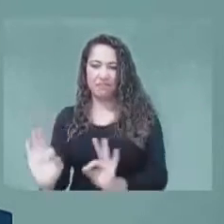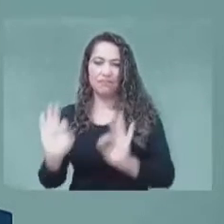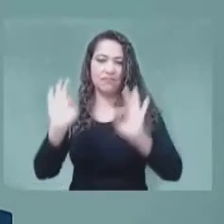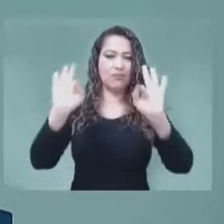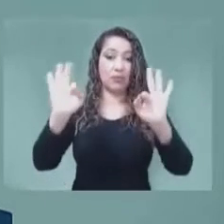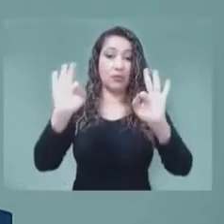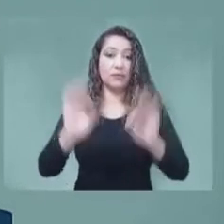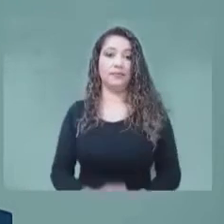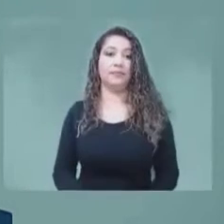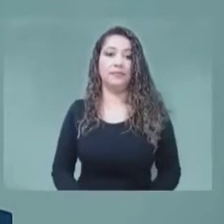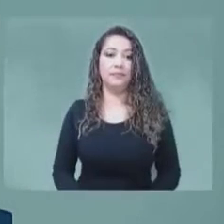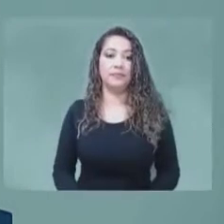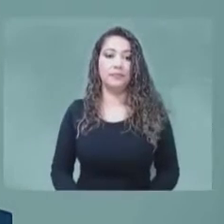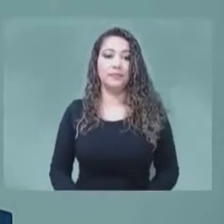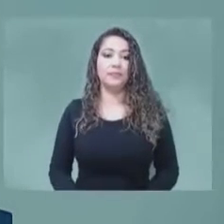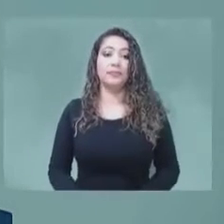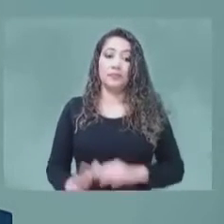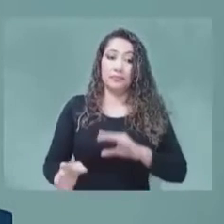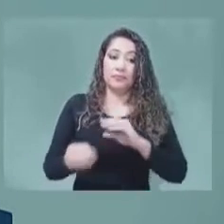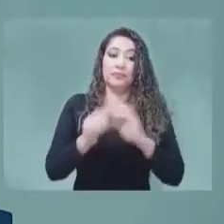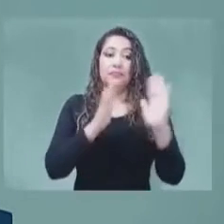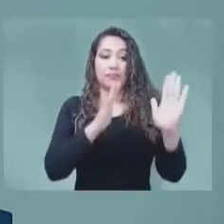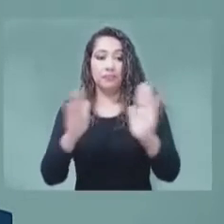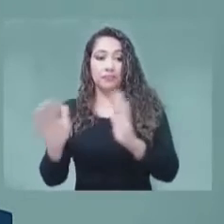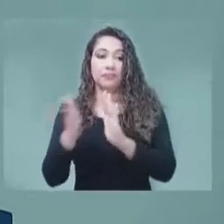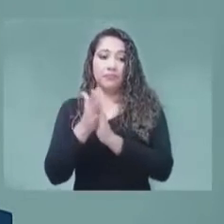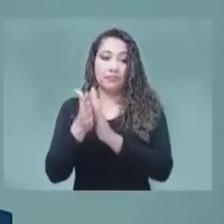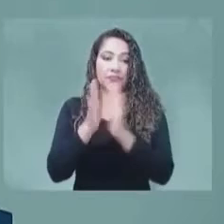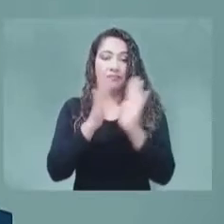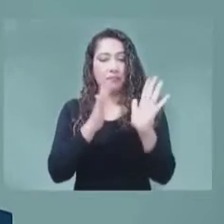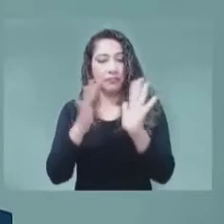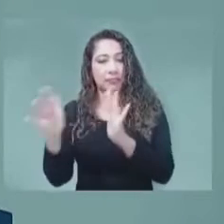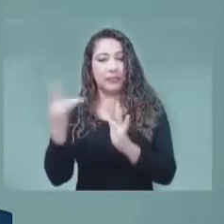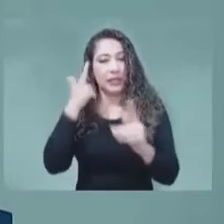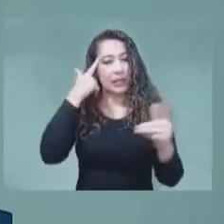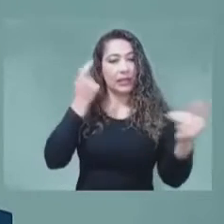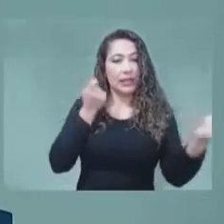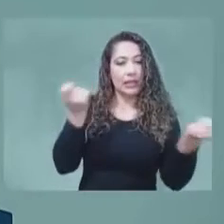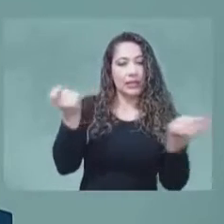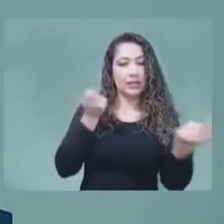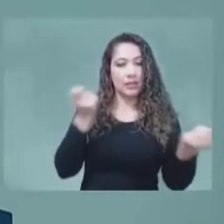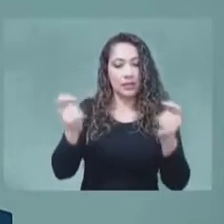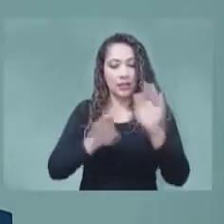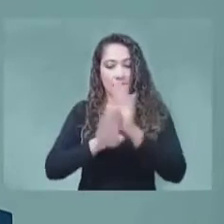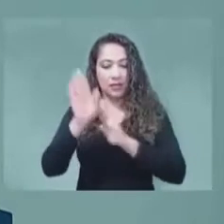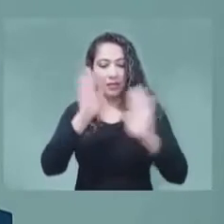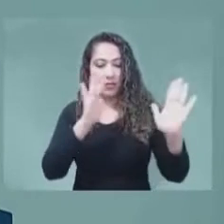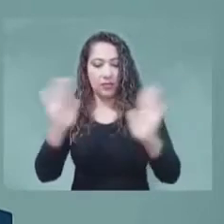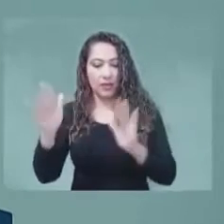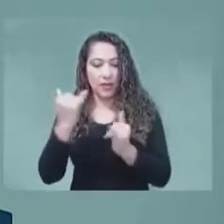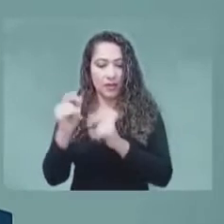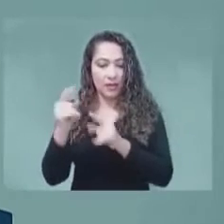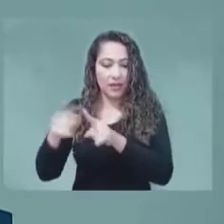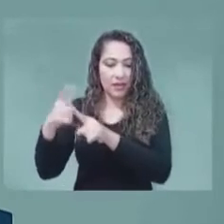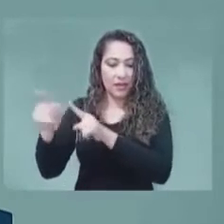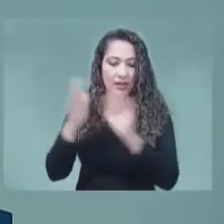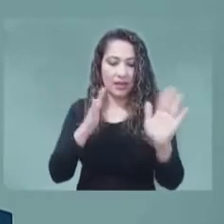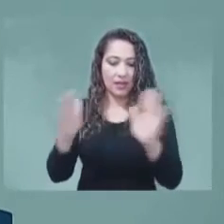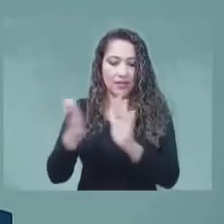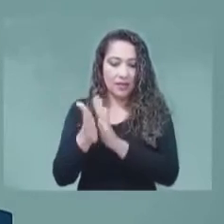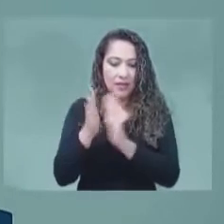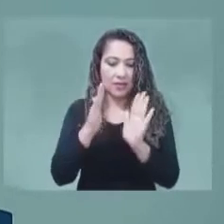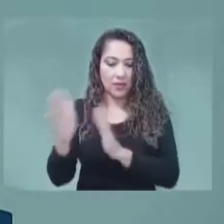Asimismo, escucharemos las estrategias desarrolladas desde diferentes organizaciones, empresas y países para